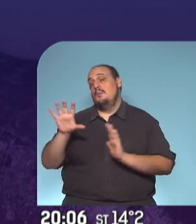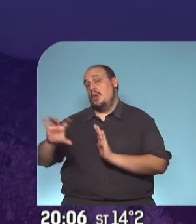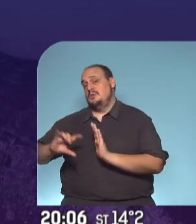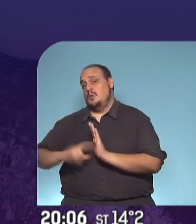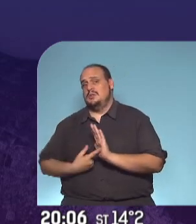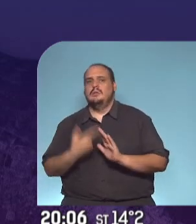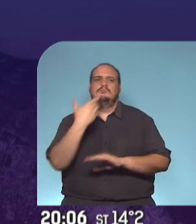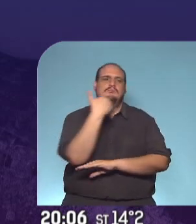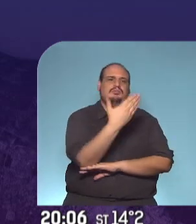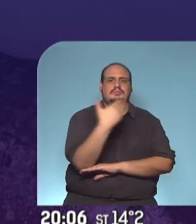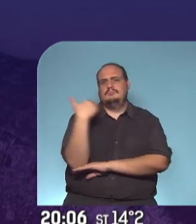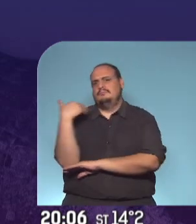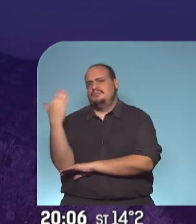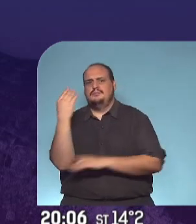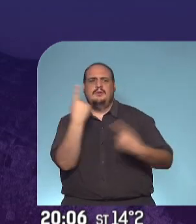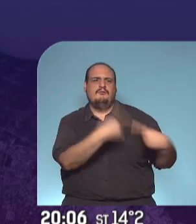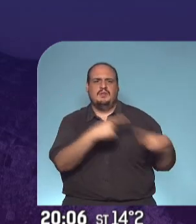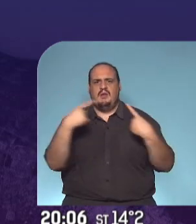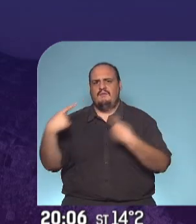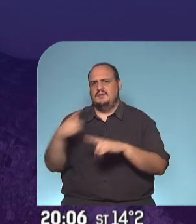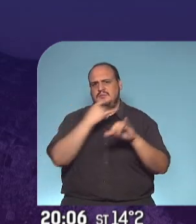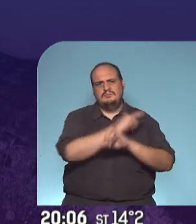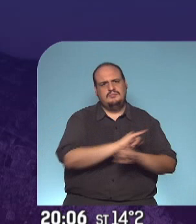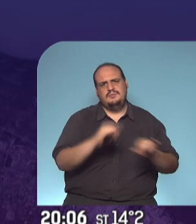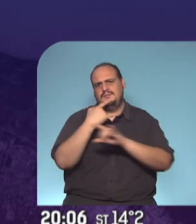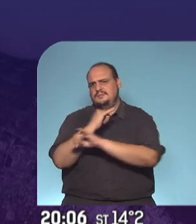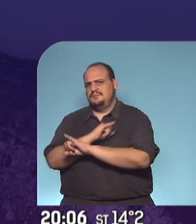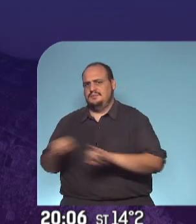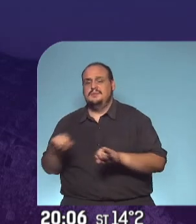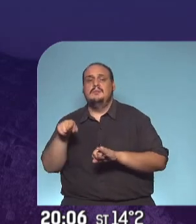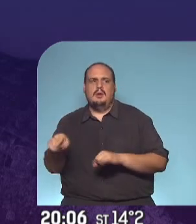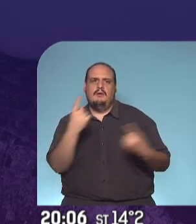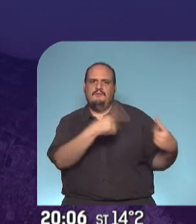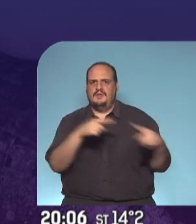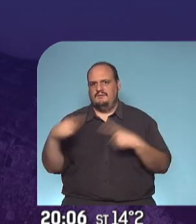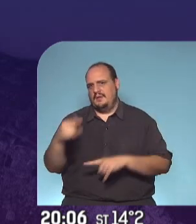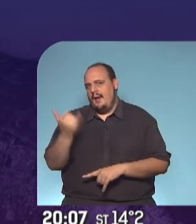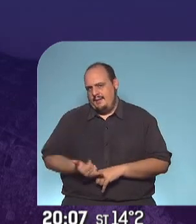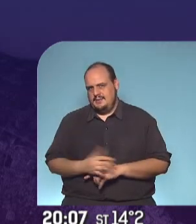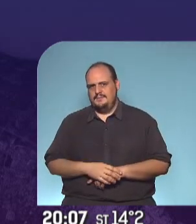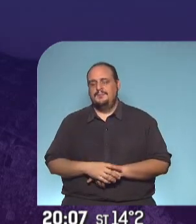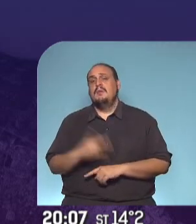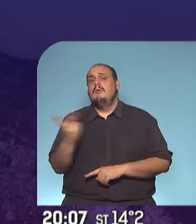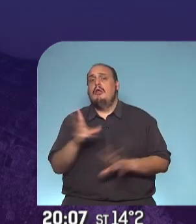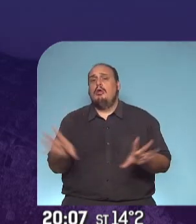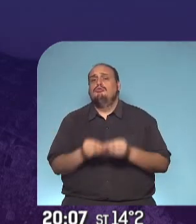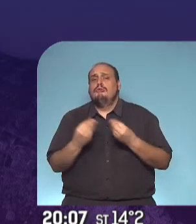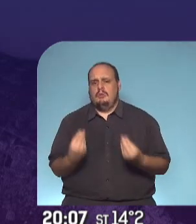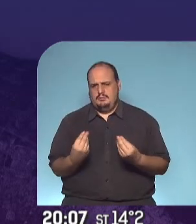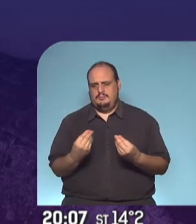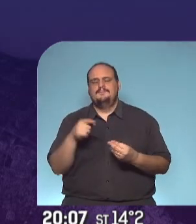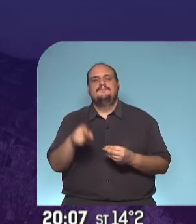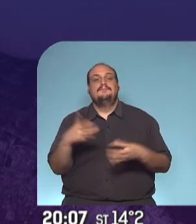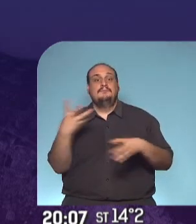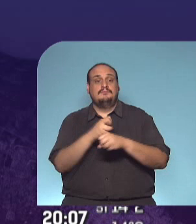Aires en diferenciar en conferencias de prensa los anuncios, porque son claramente distintos uno y otro. Hay algo que aglutina, que es que el transporte público